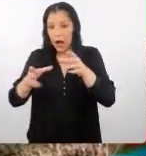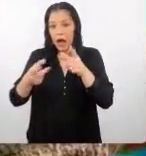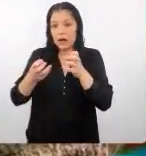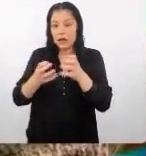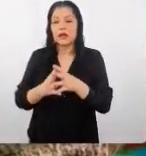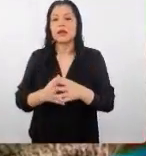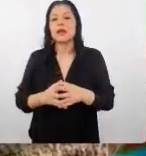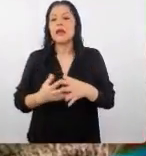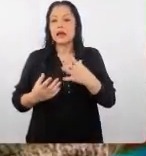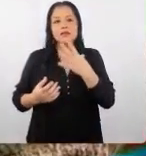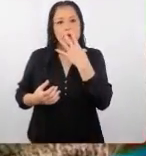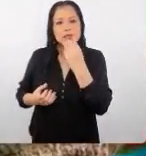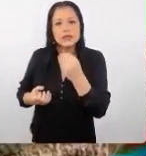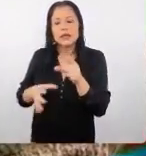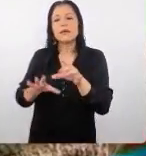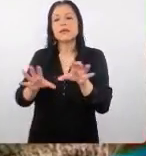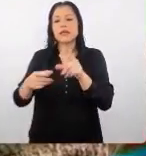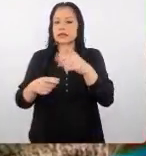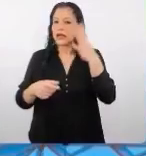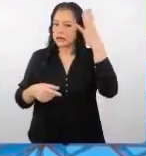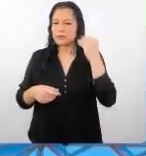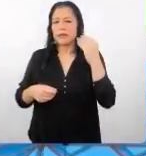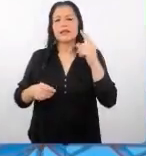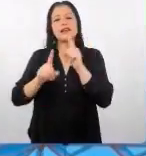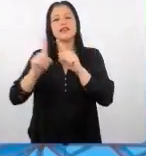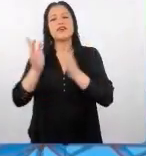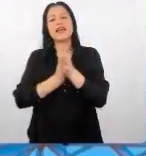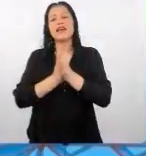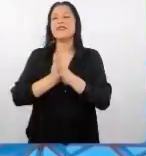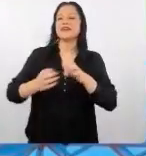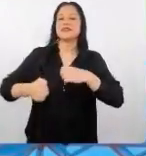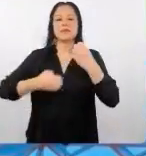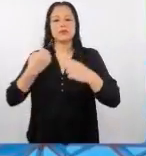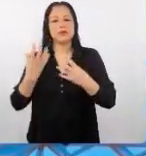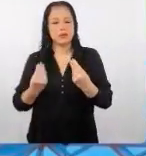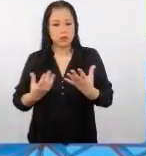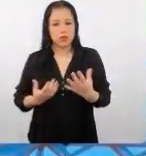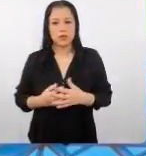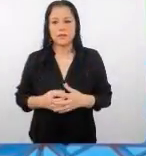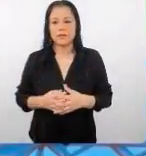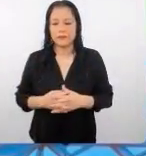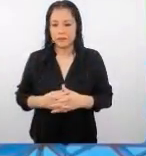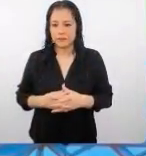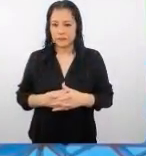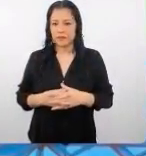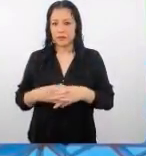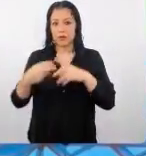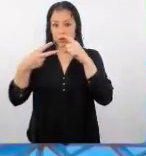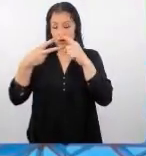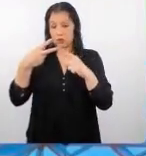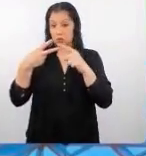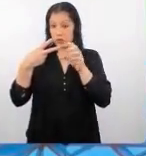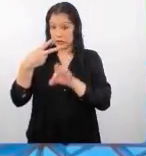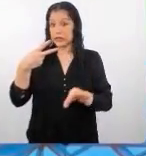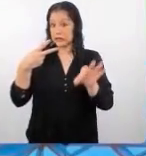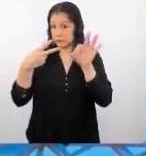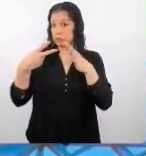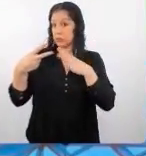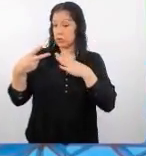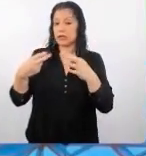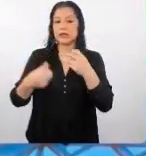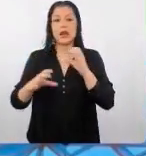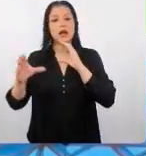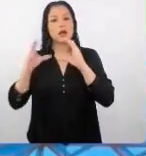jalar y va a hacer que esta experiencia sea distinta a la tradición otros dos puntos interesantes aquí es la